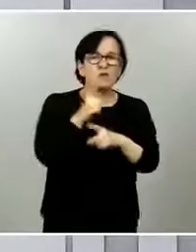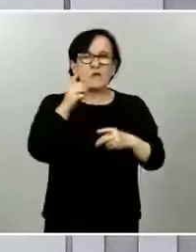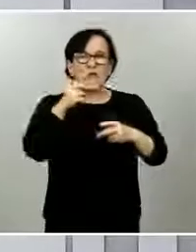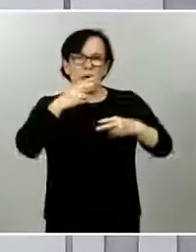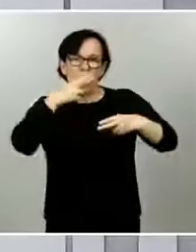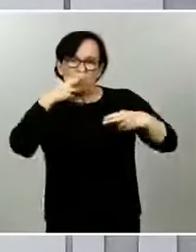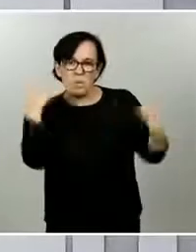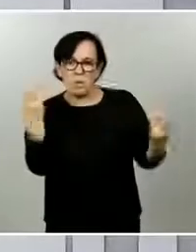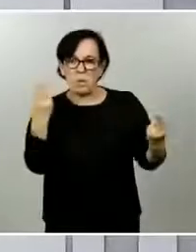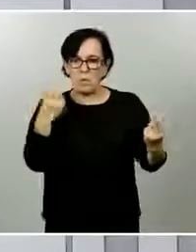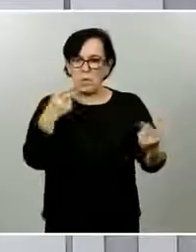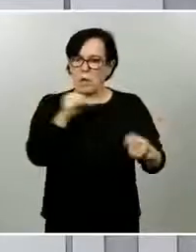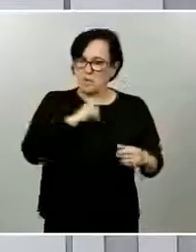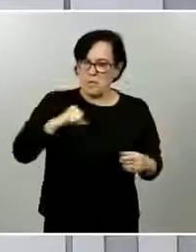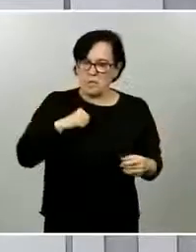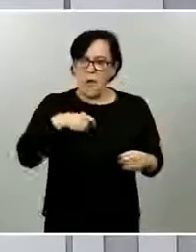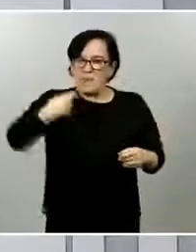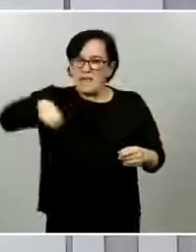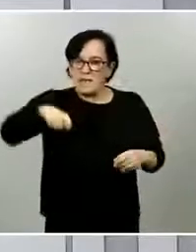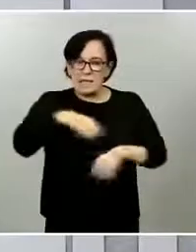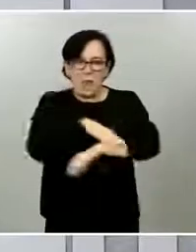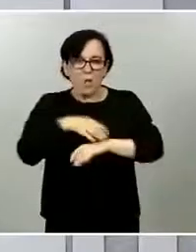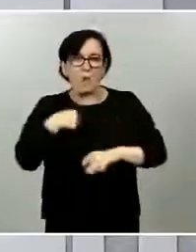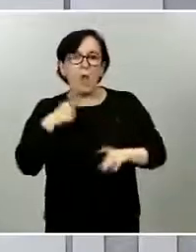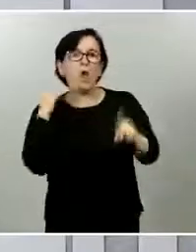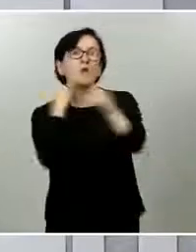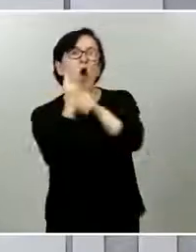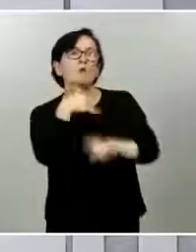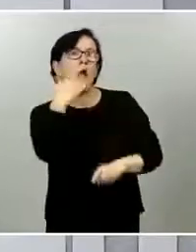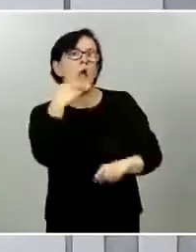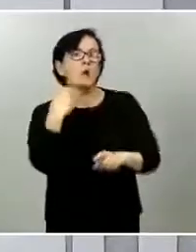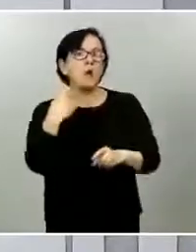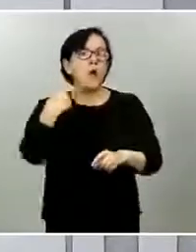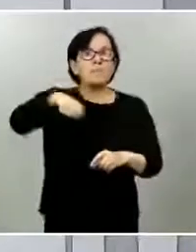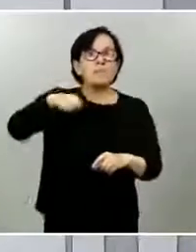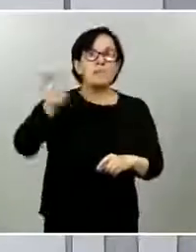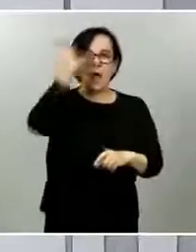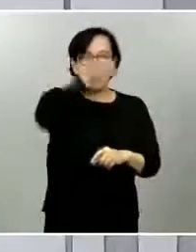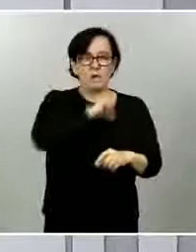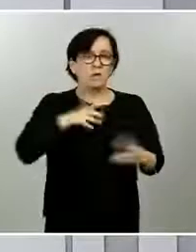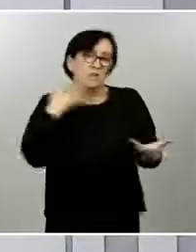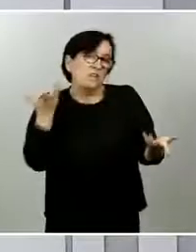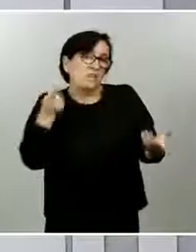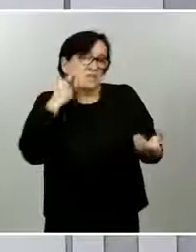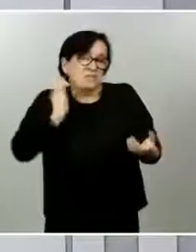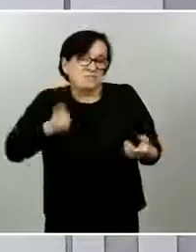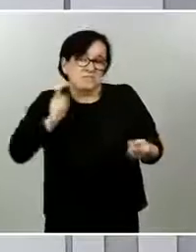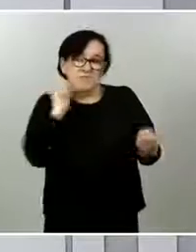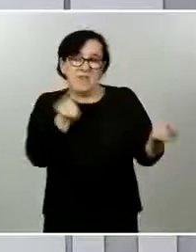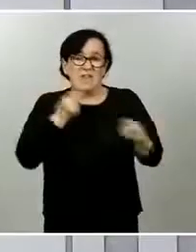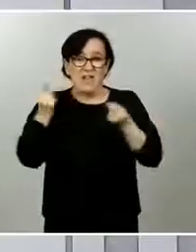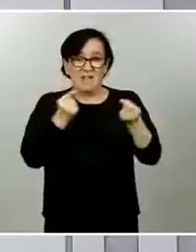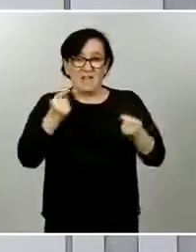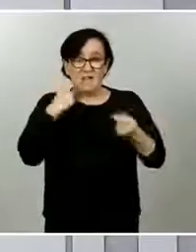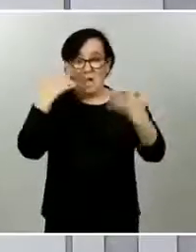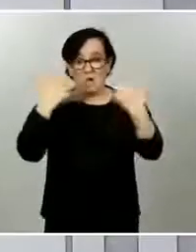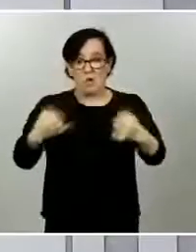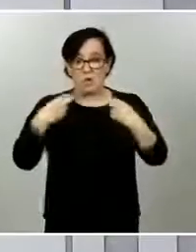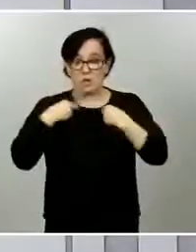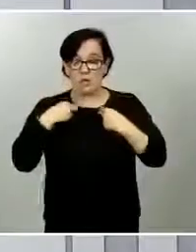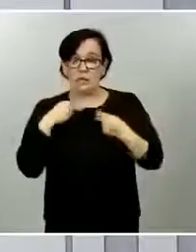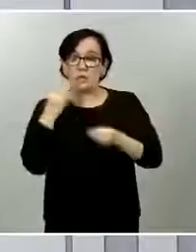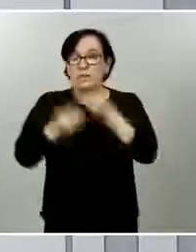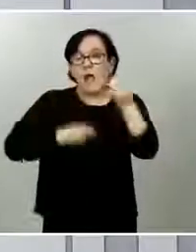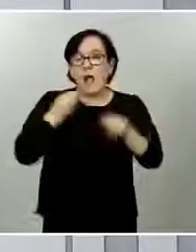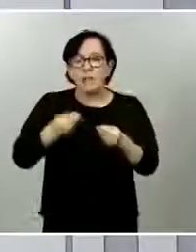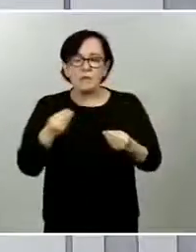ciudadanos a ninguna otra cuestión e insisto que no habrán escuchado ustedes ningún reproche ni privado ni público del presidente del